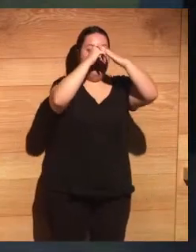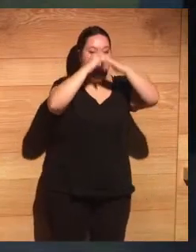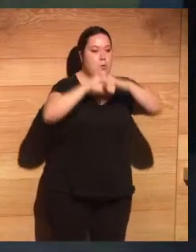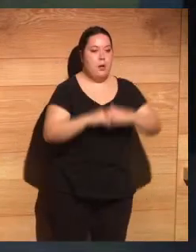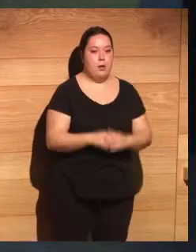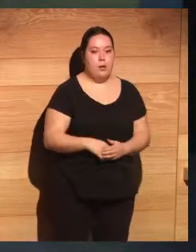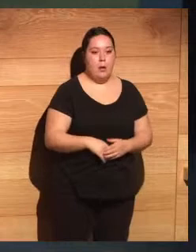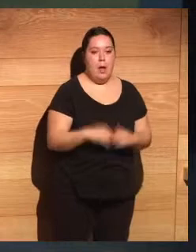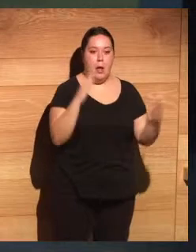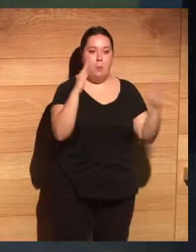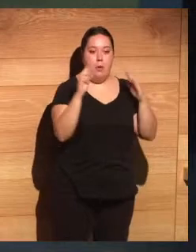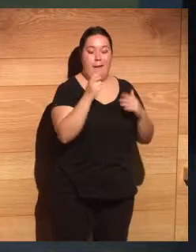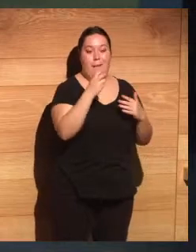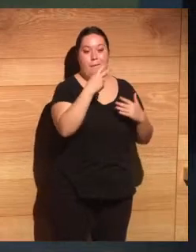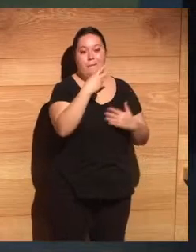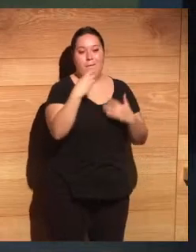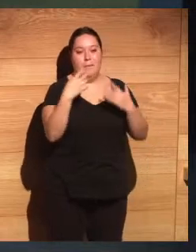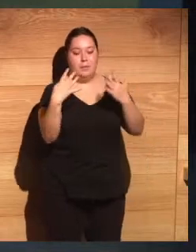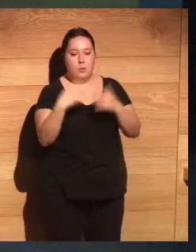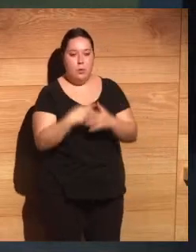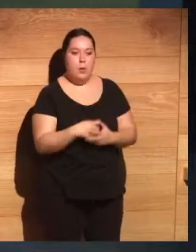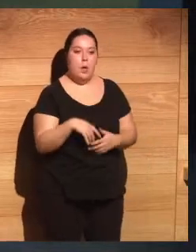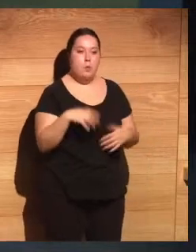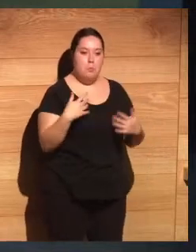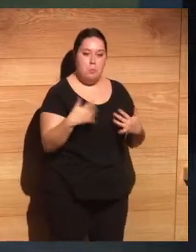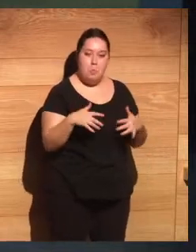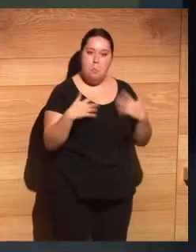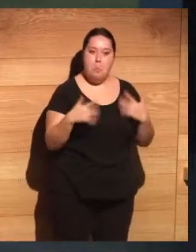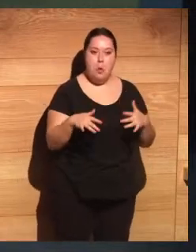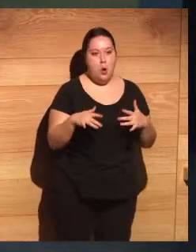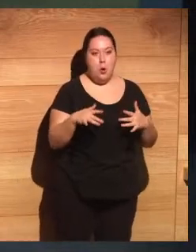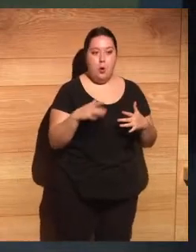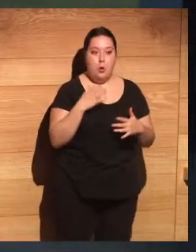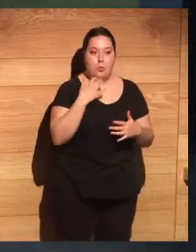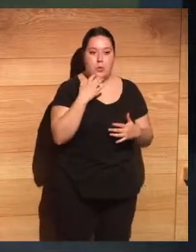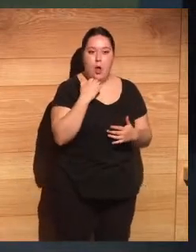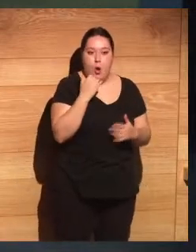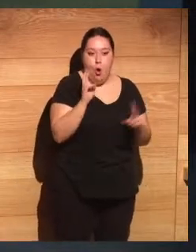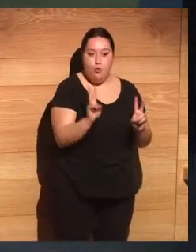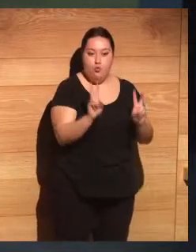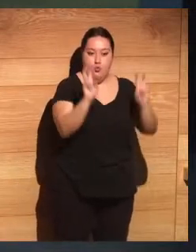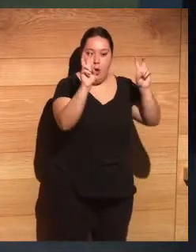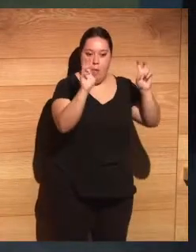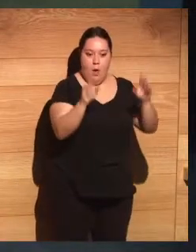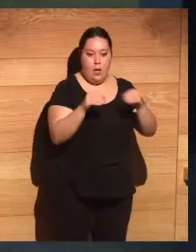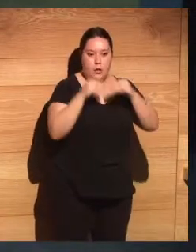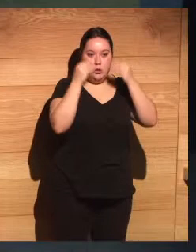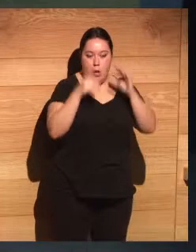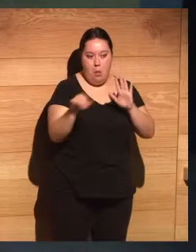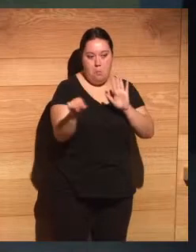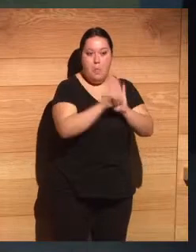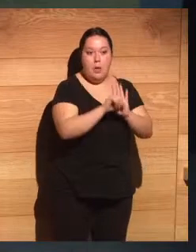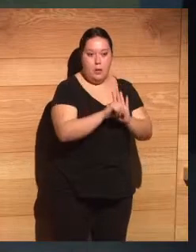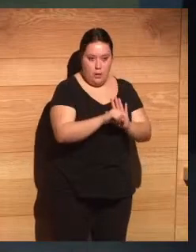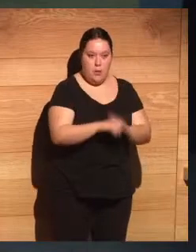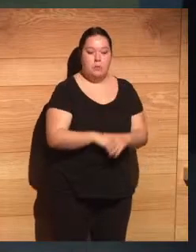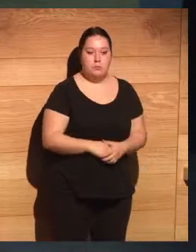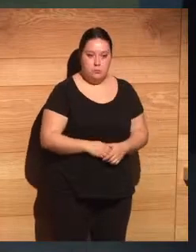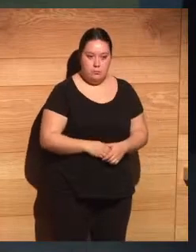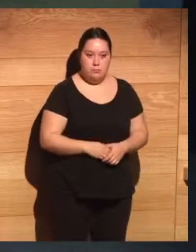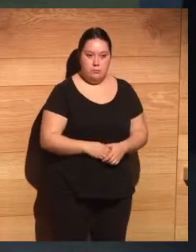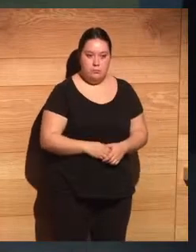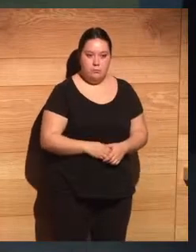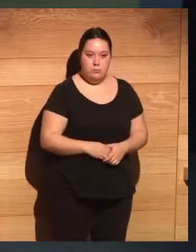emblemático y supuso todo un hito, ¿no? Y muchas veces tengo la sensación que los clásicos